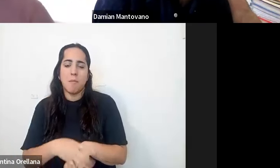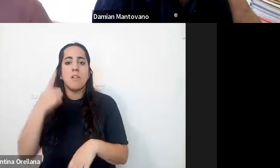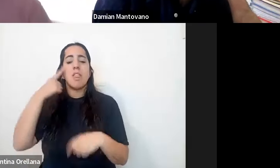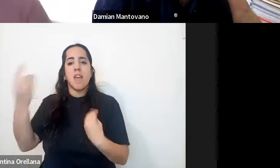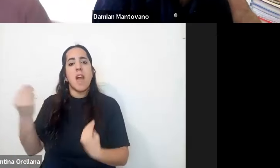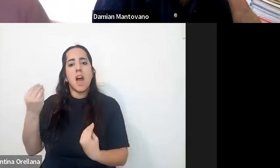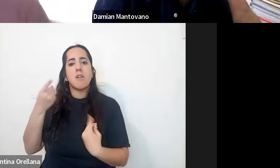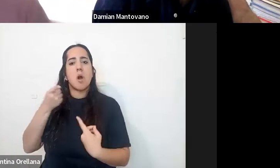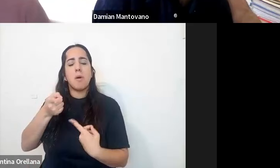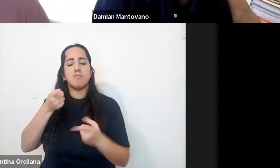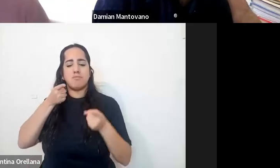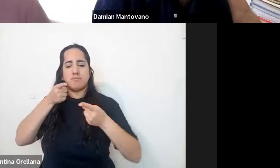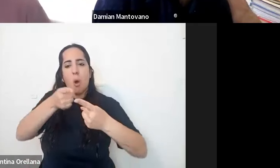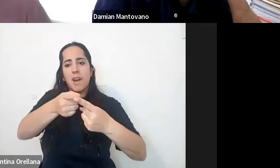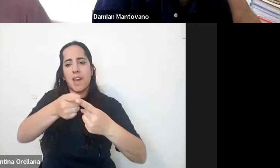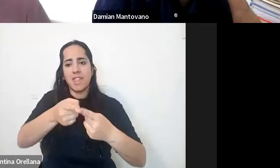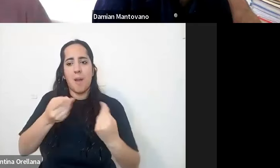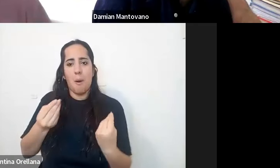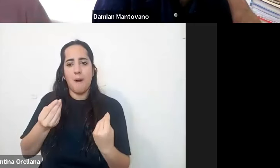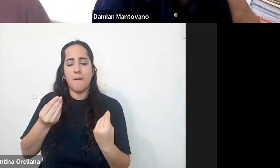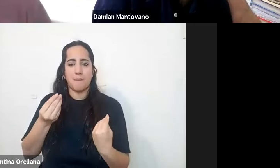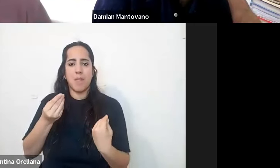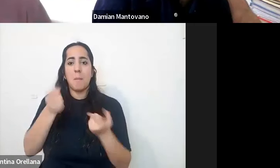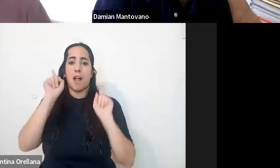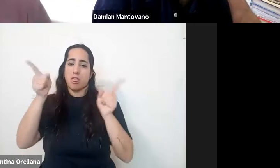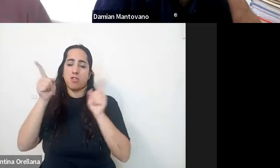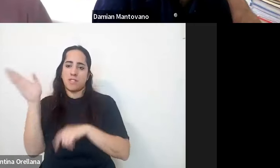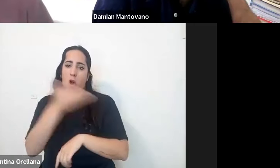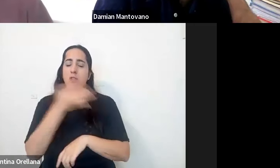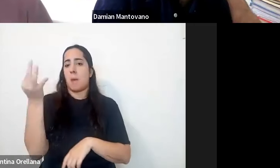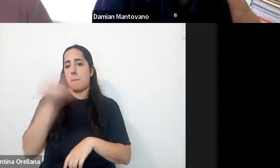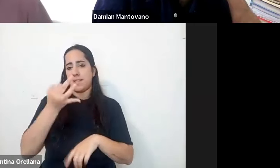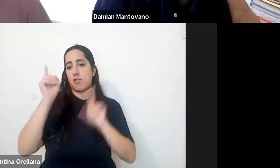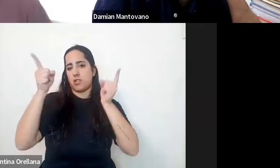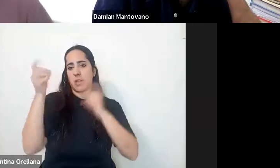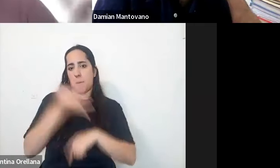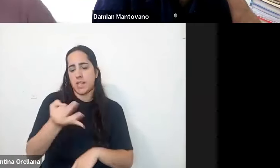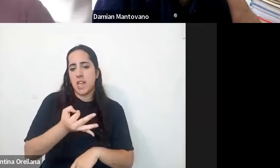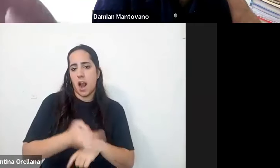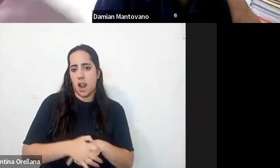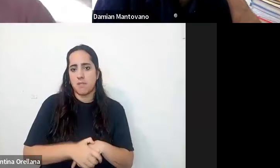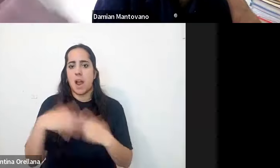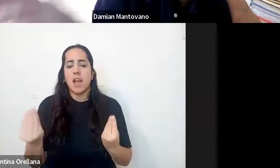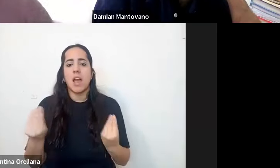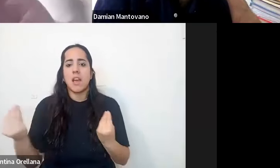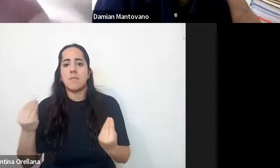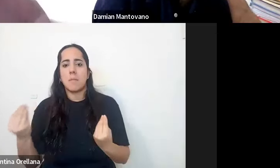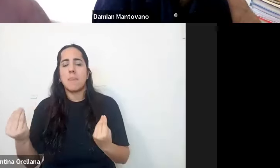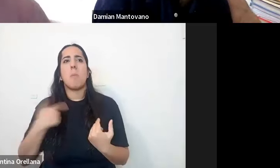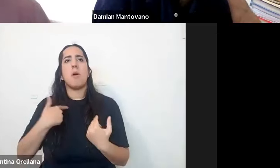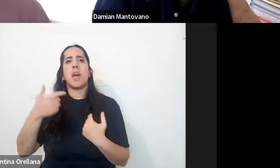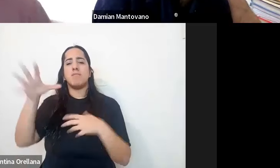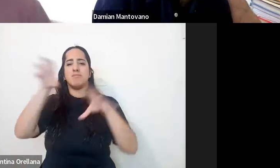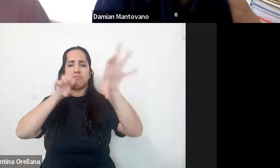tronco común para todos los docentes especiales para hacer que se apropien